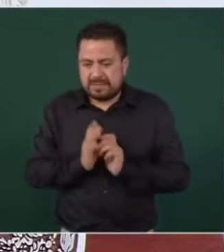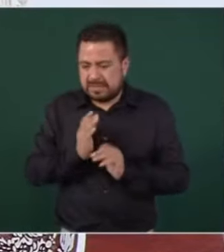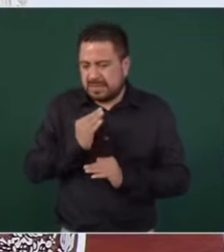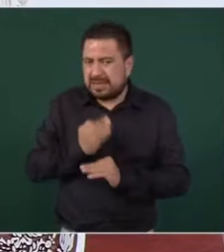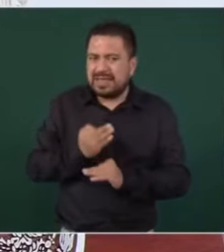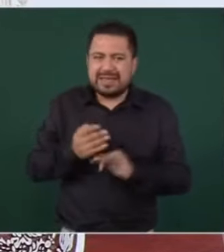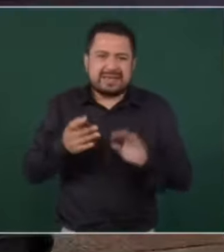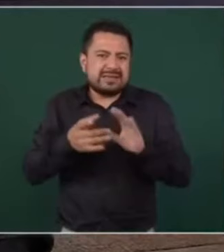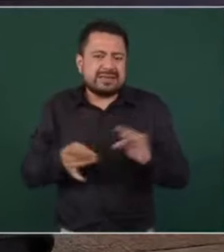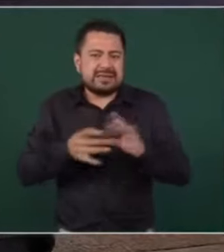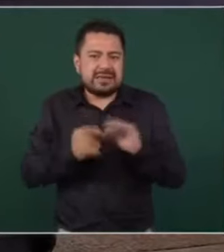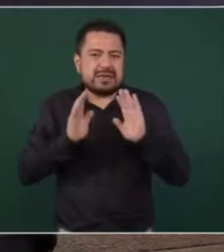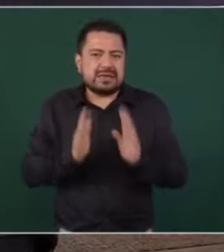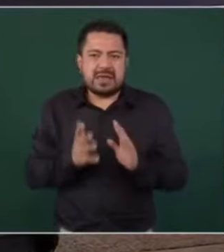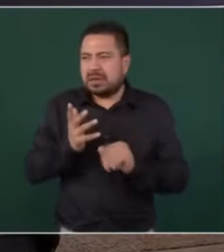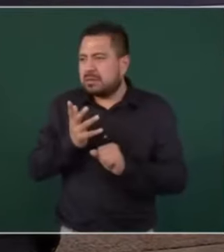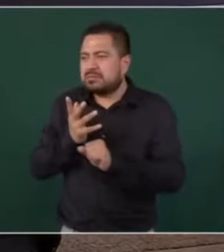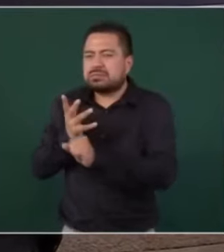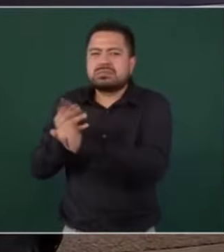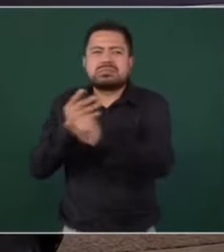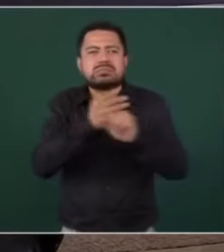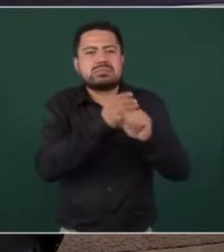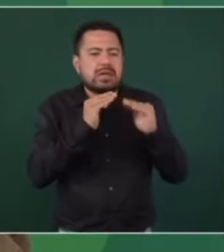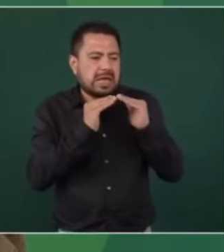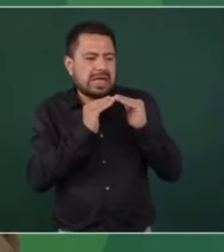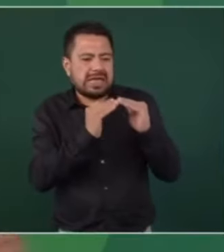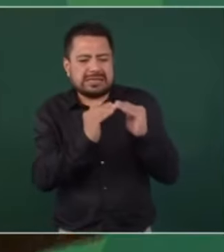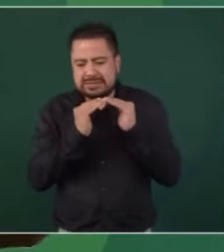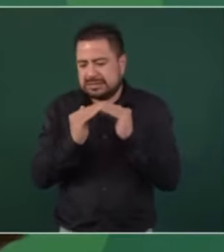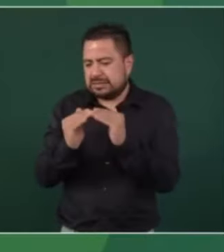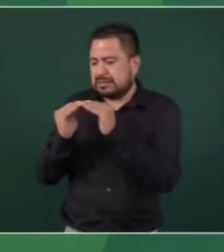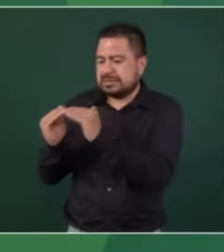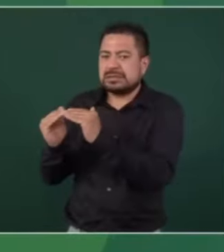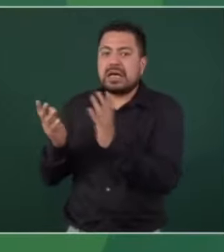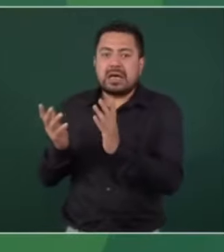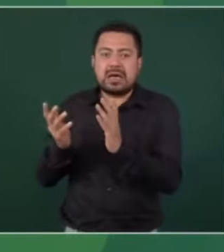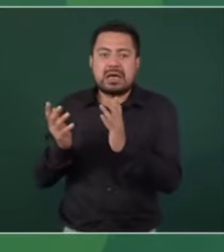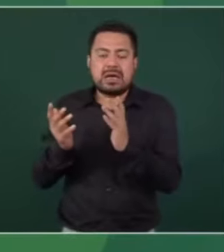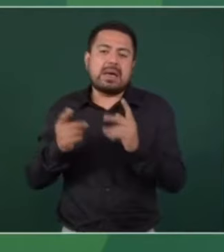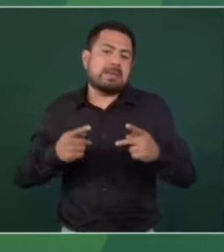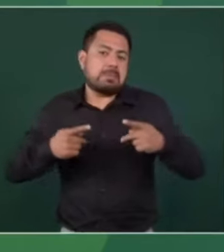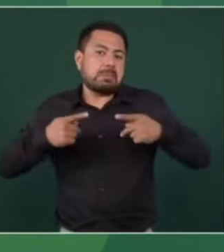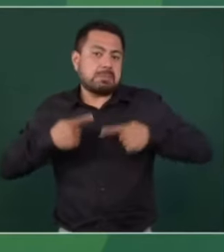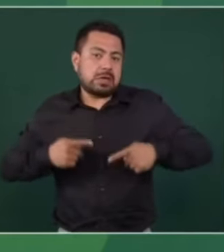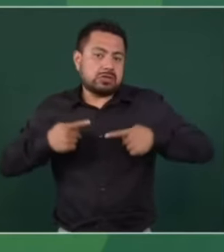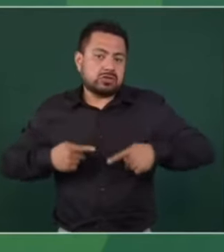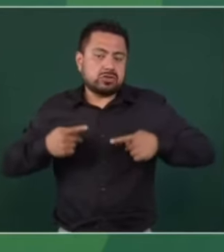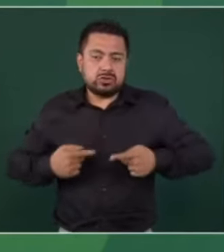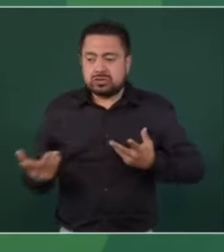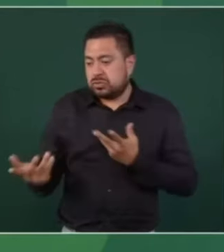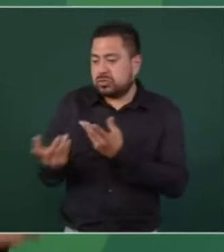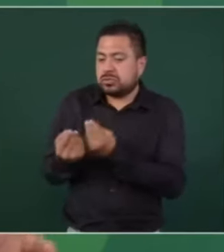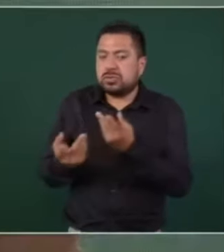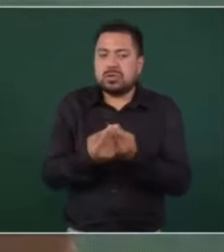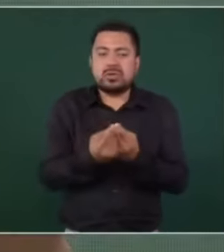en la rehabilitación de las viviendas pues con la gente y